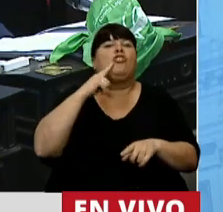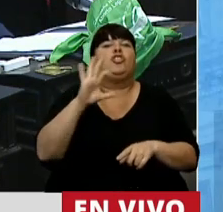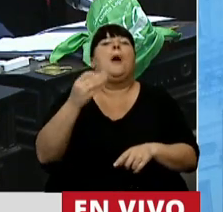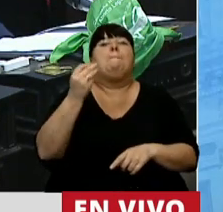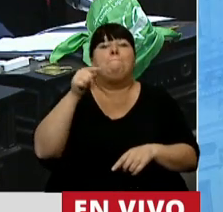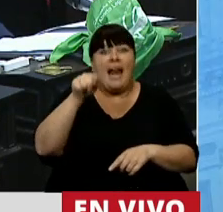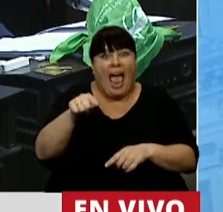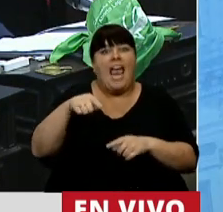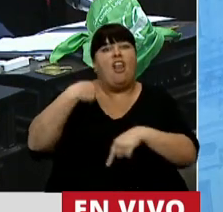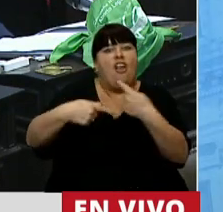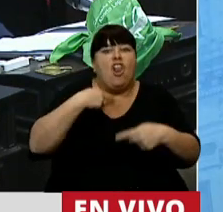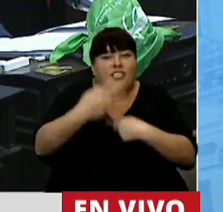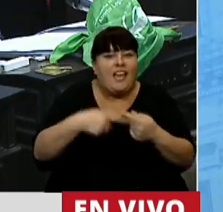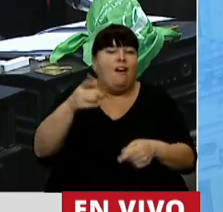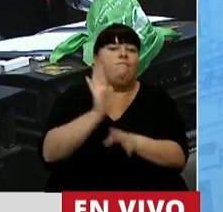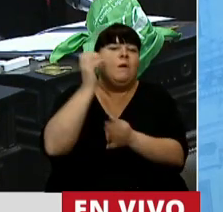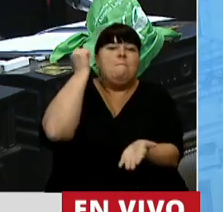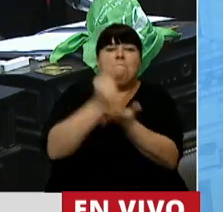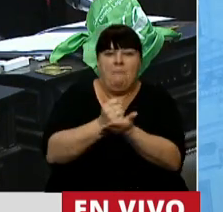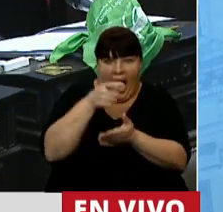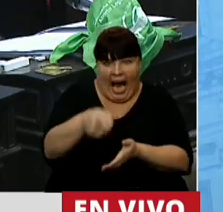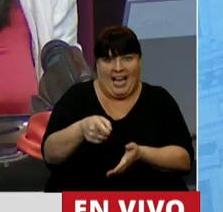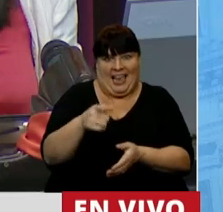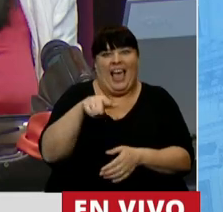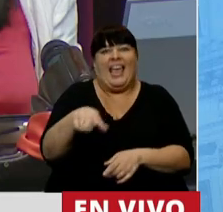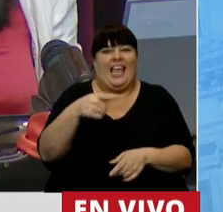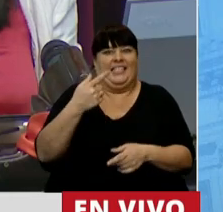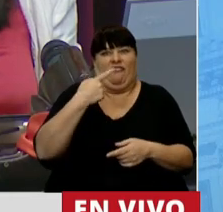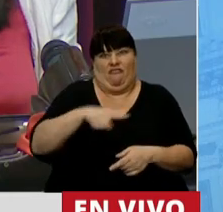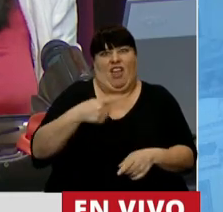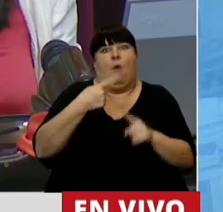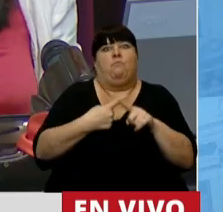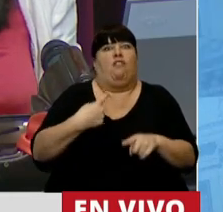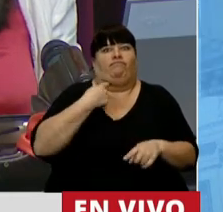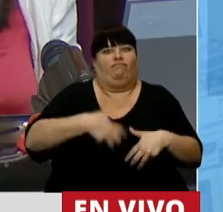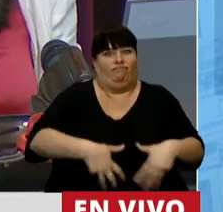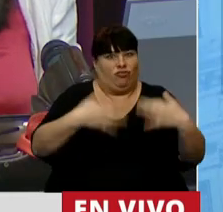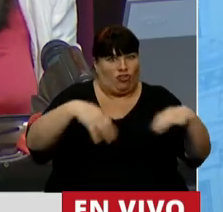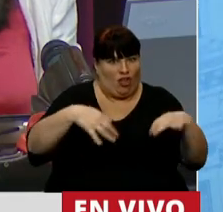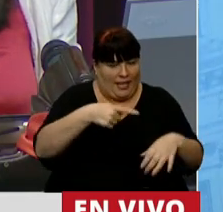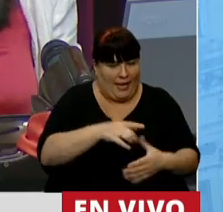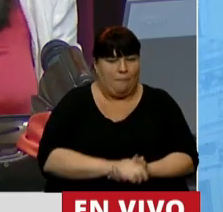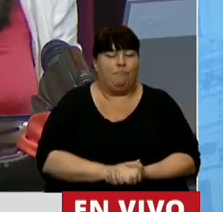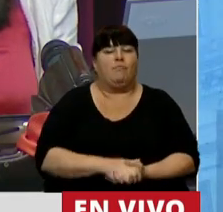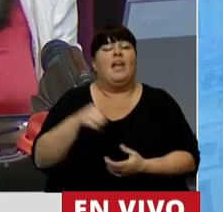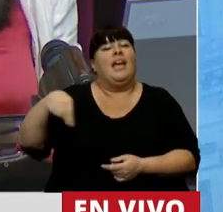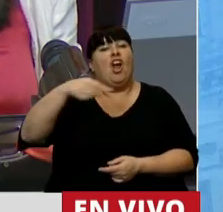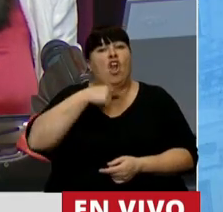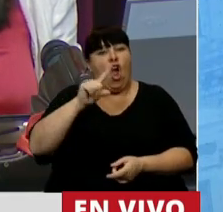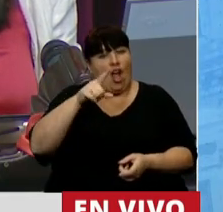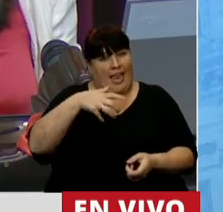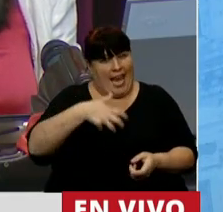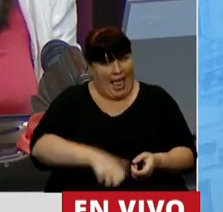que él y su descendencia carguen por generaciones con ese deshonor. Quienes se oponen a la interrupción